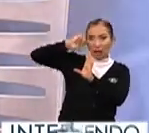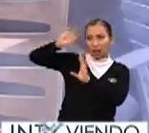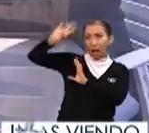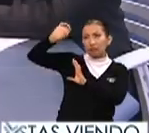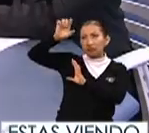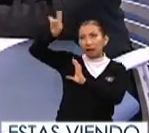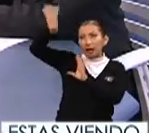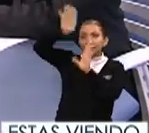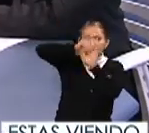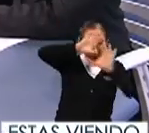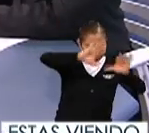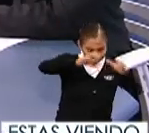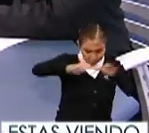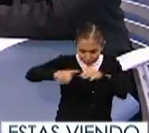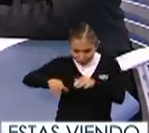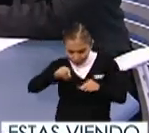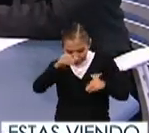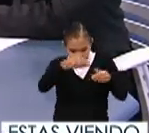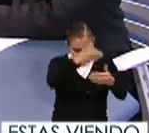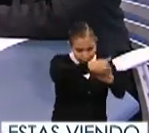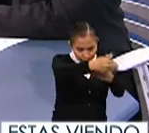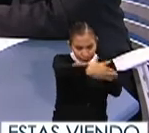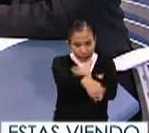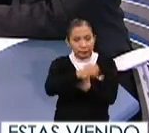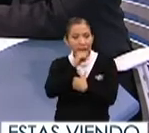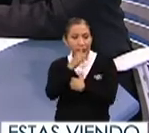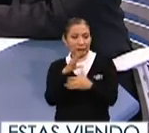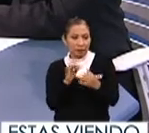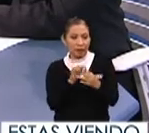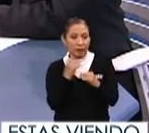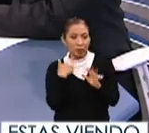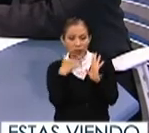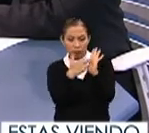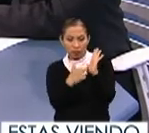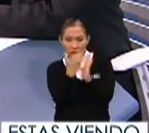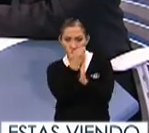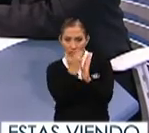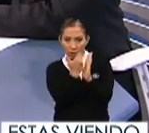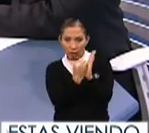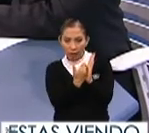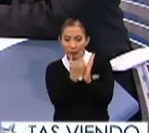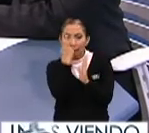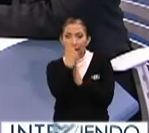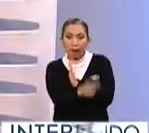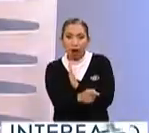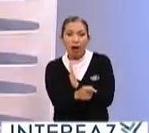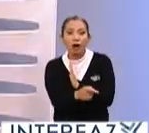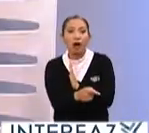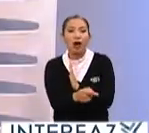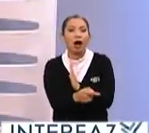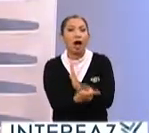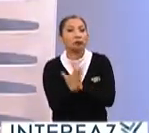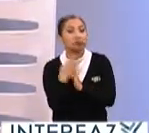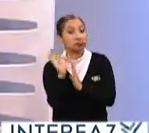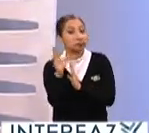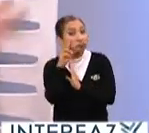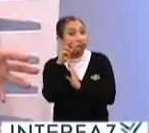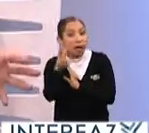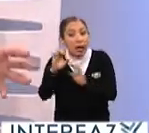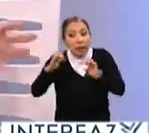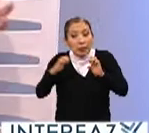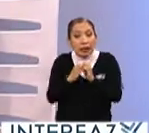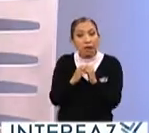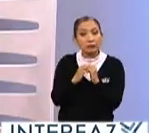Internacional las clasifican y por supuesto también nos contaba de los protocolos que tienen para pues si ven algo una